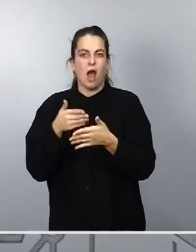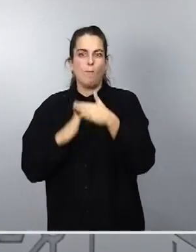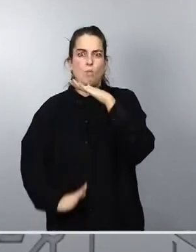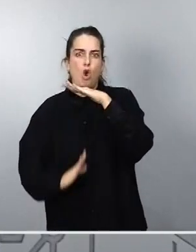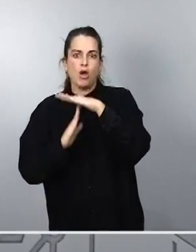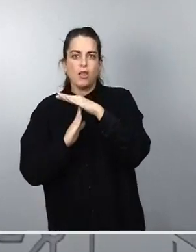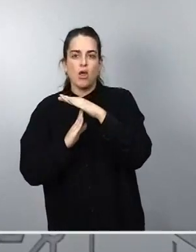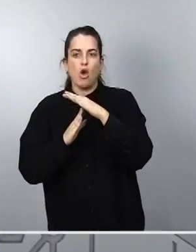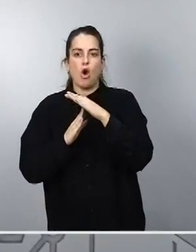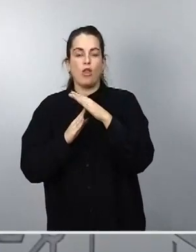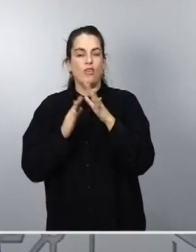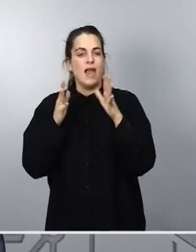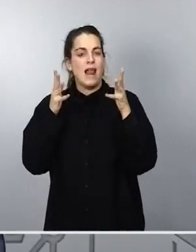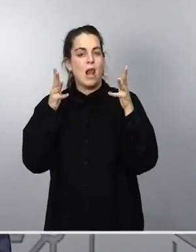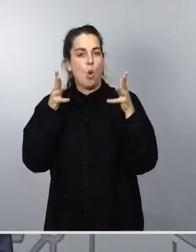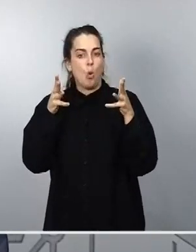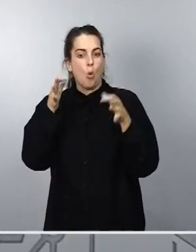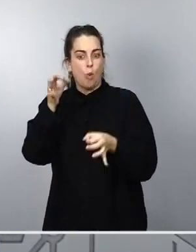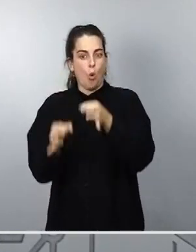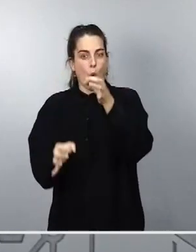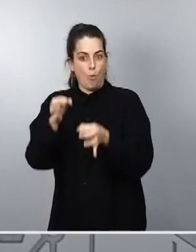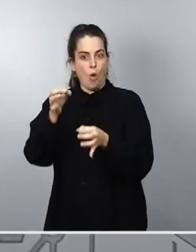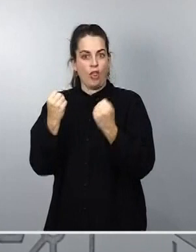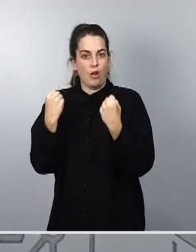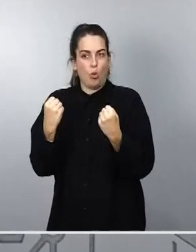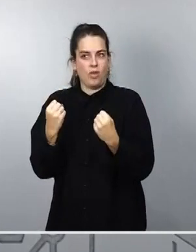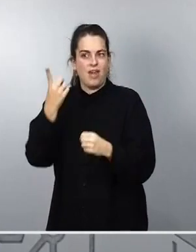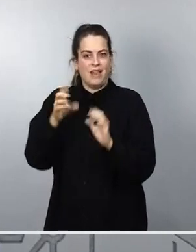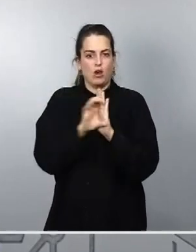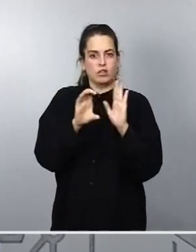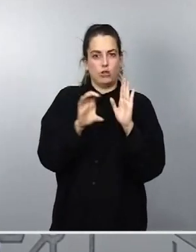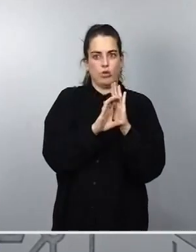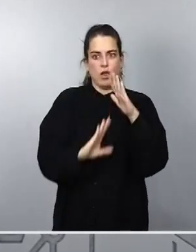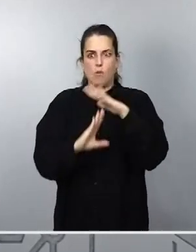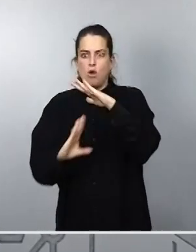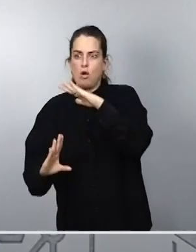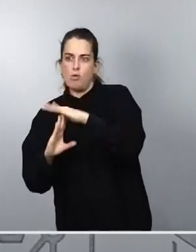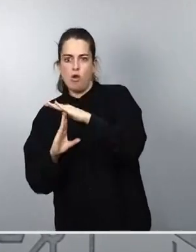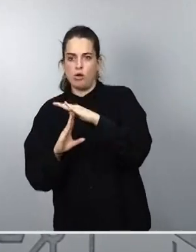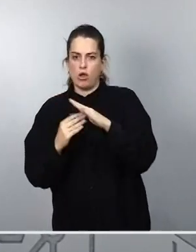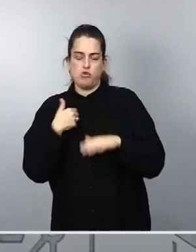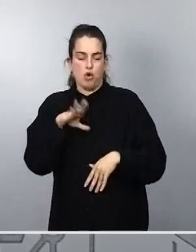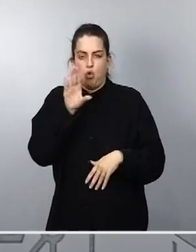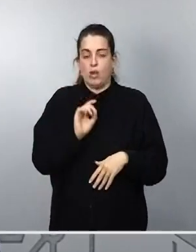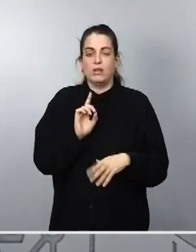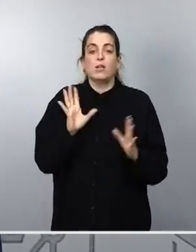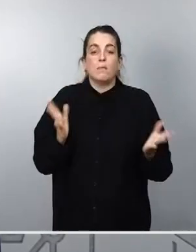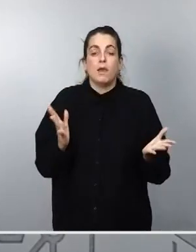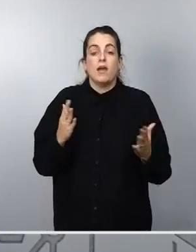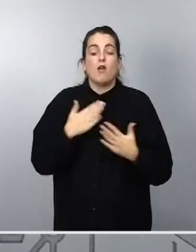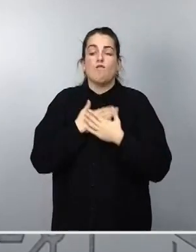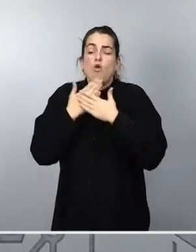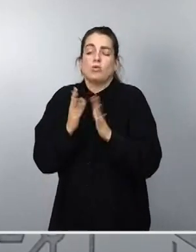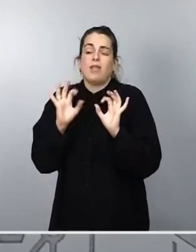y del Tribunal Constitucional. Y, en consecuencia, para que sea respetada la Constitución y la voluntad popular expresada